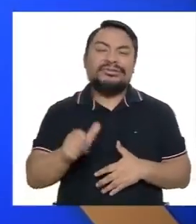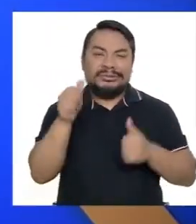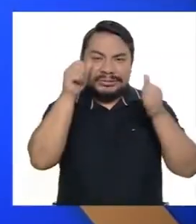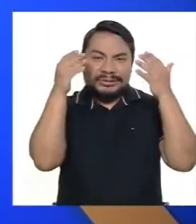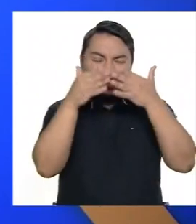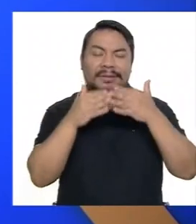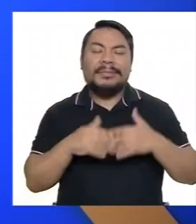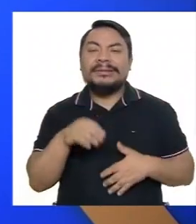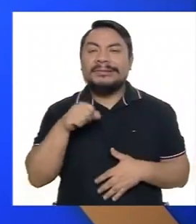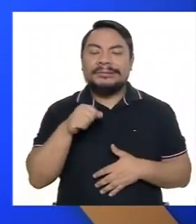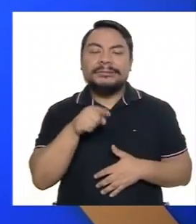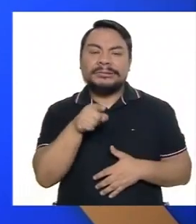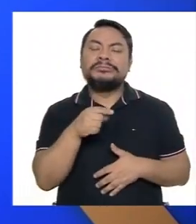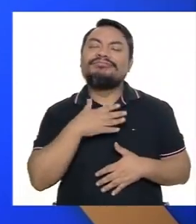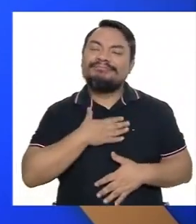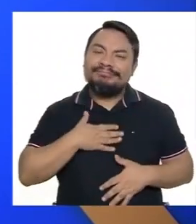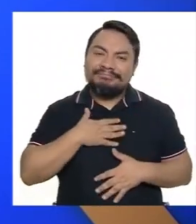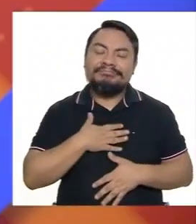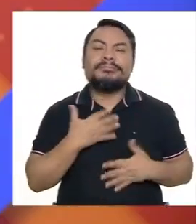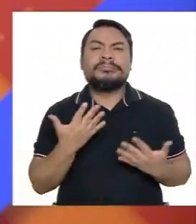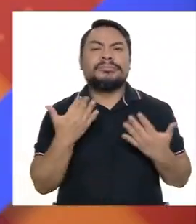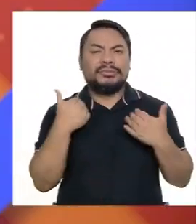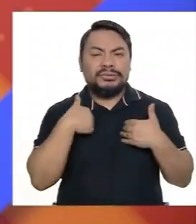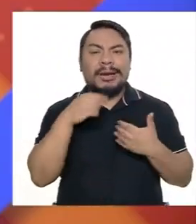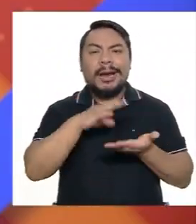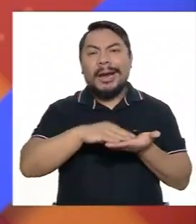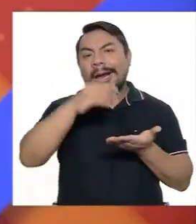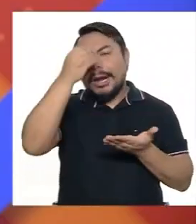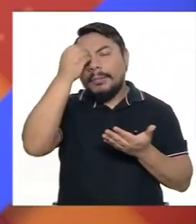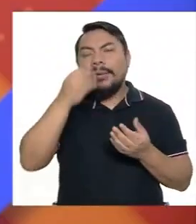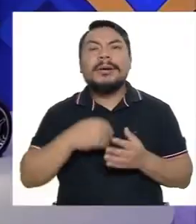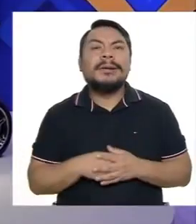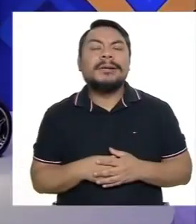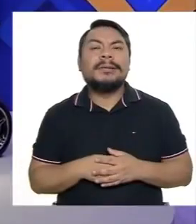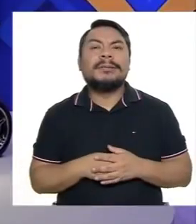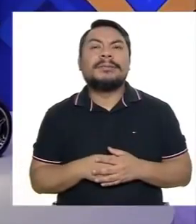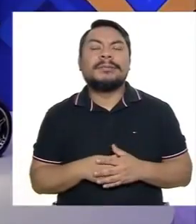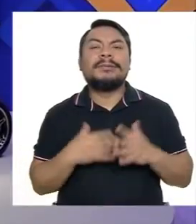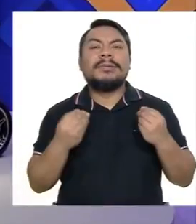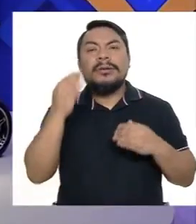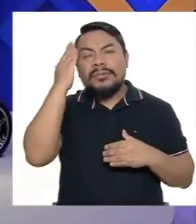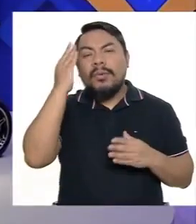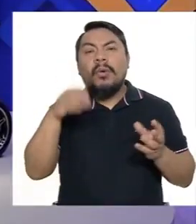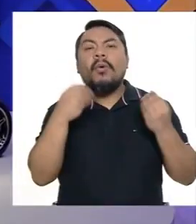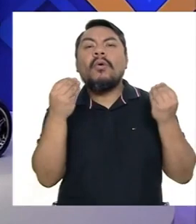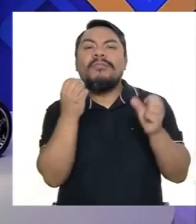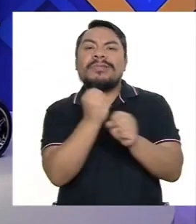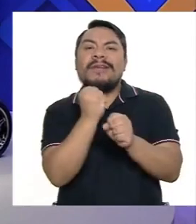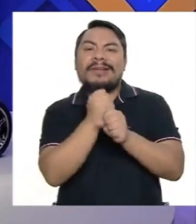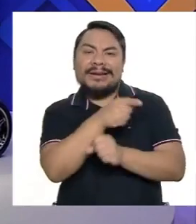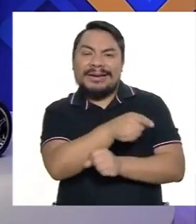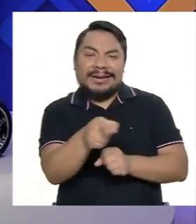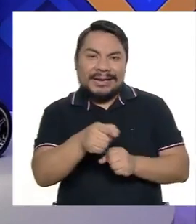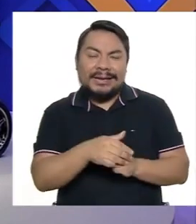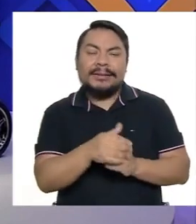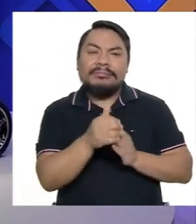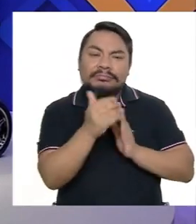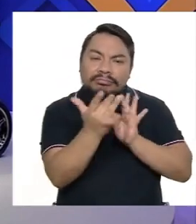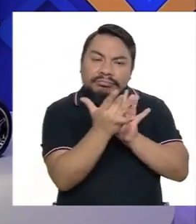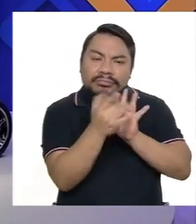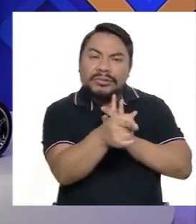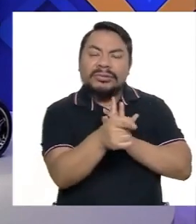y también con autismo. Así es. teníamos que aprender a saber cómo trabajar con ellos, o cómo